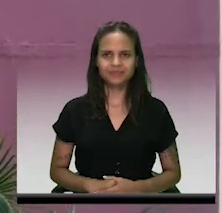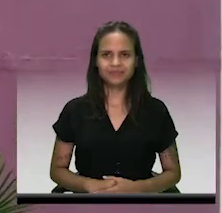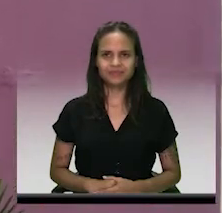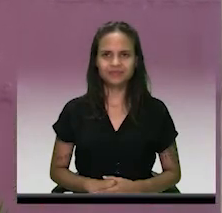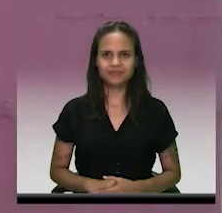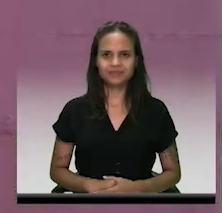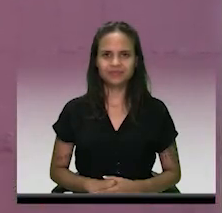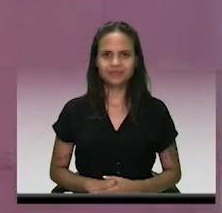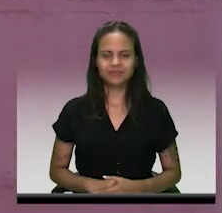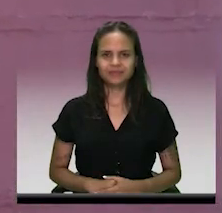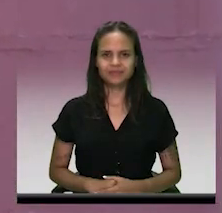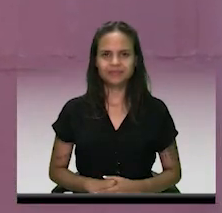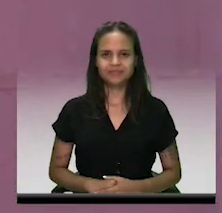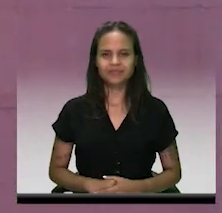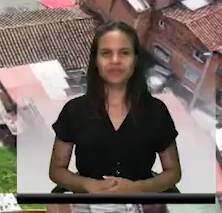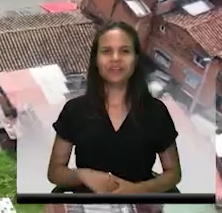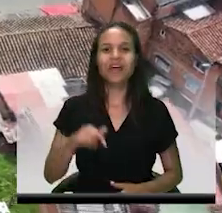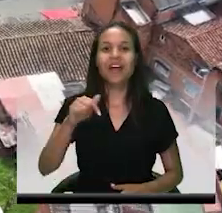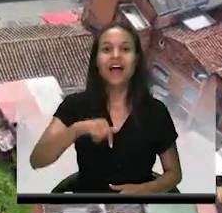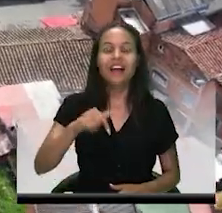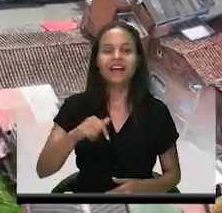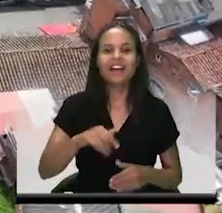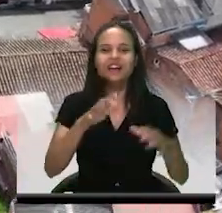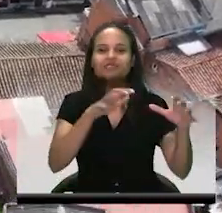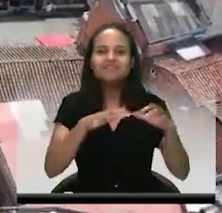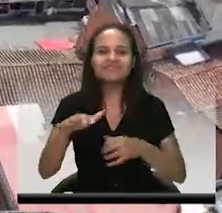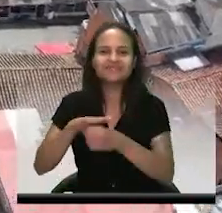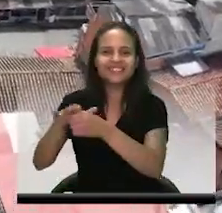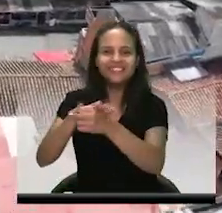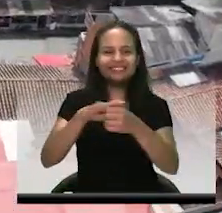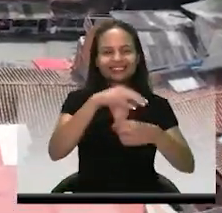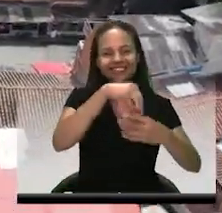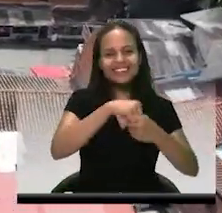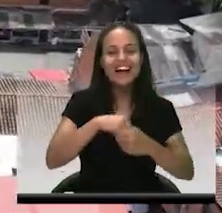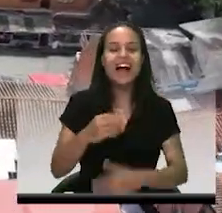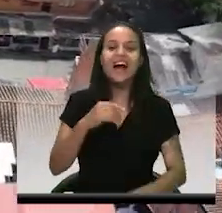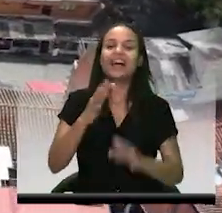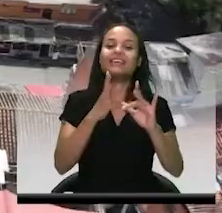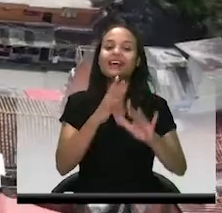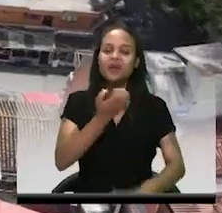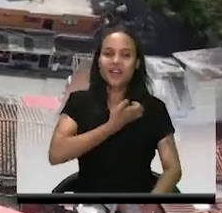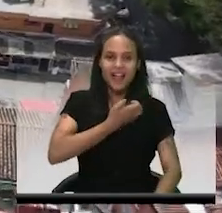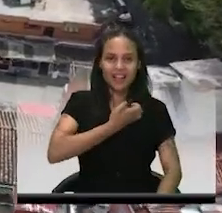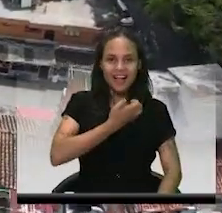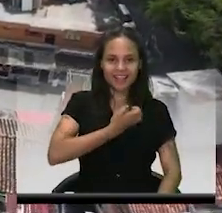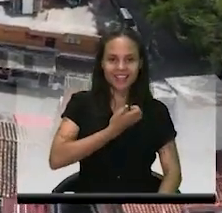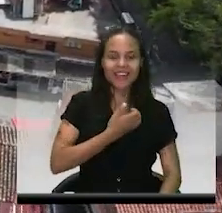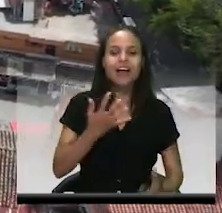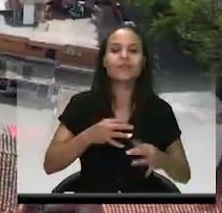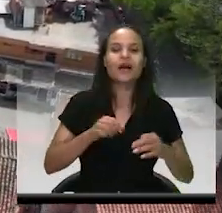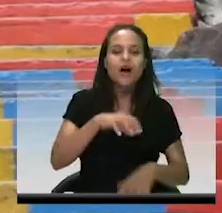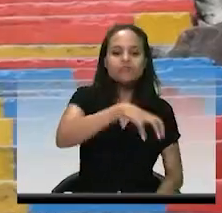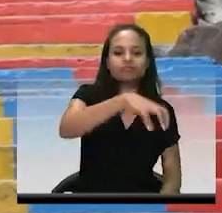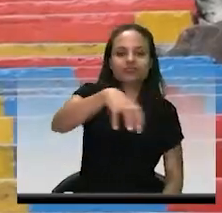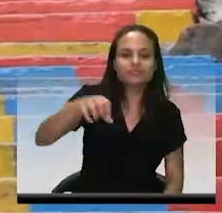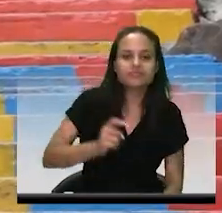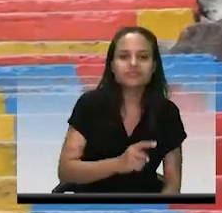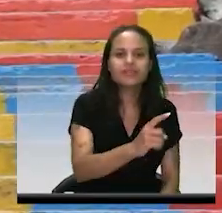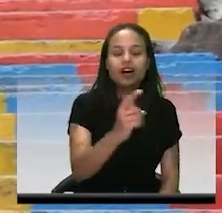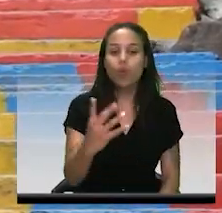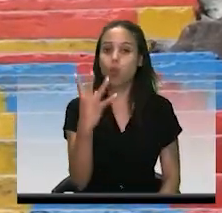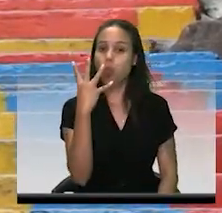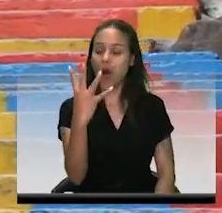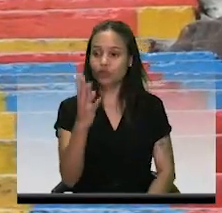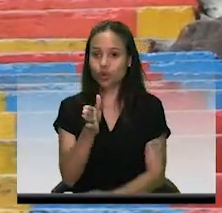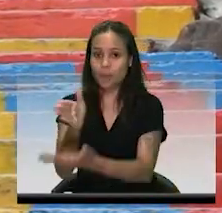Con el programa de mejoramiento de hábitats barriales, la Alcaldía de Itagüí ha llegado a cuatro sectores de la ciudad, dos